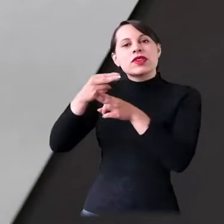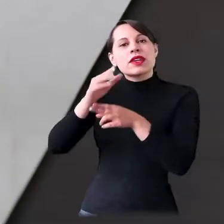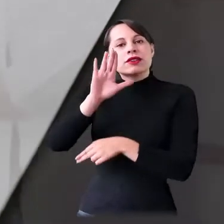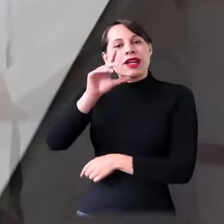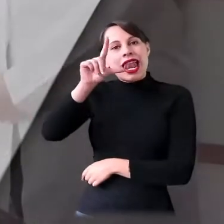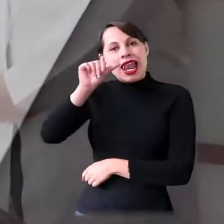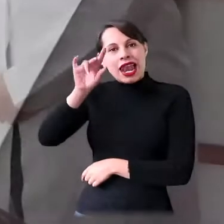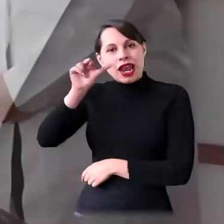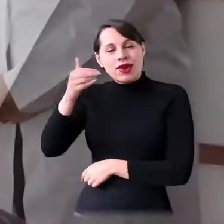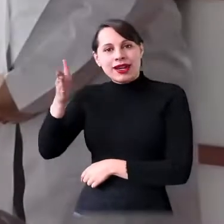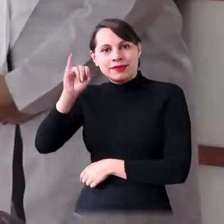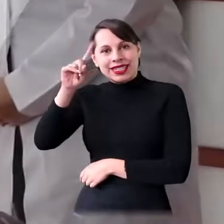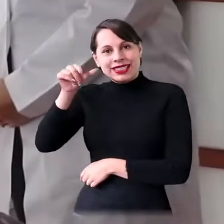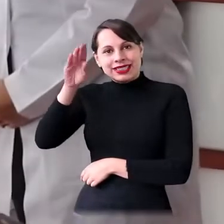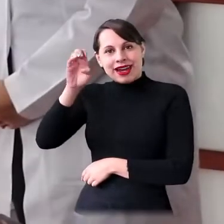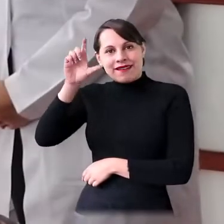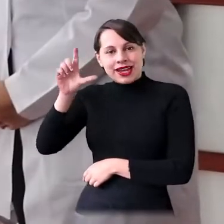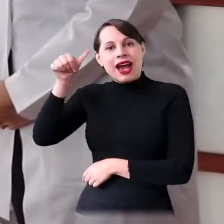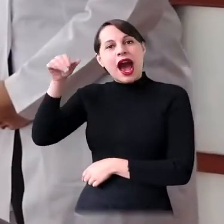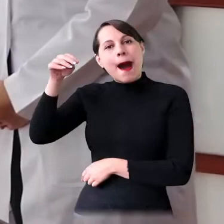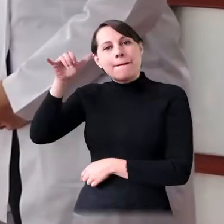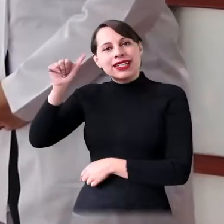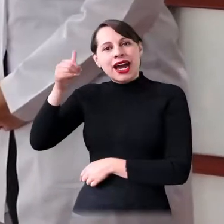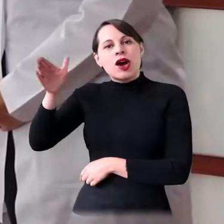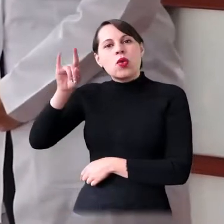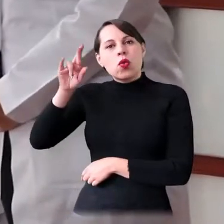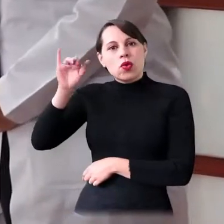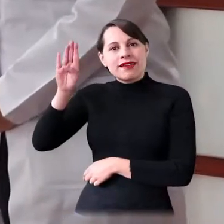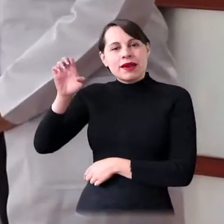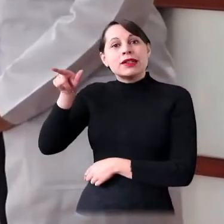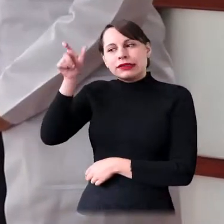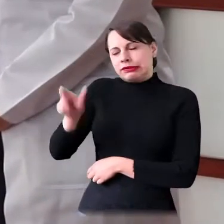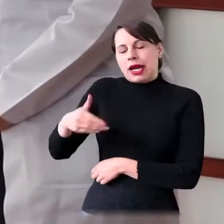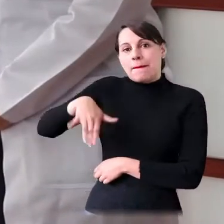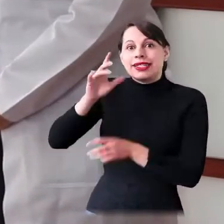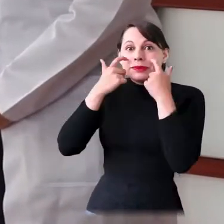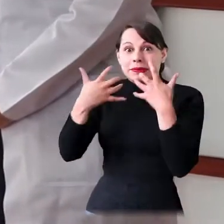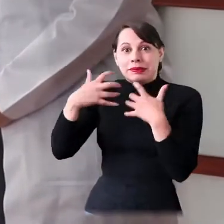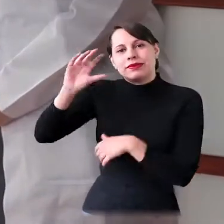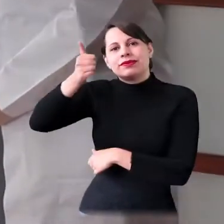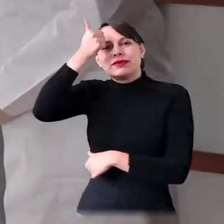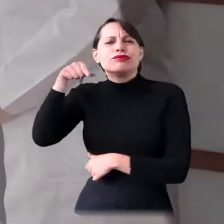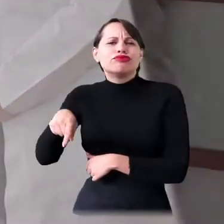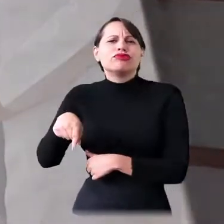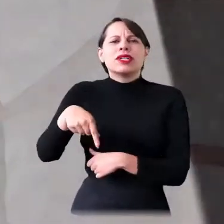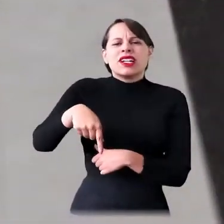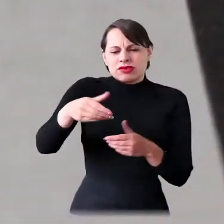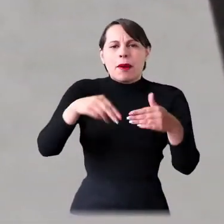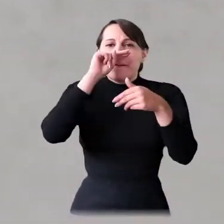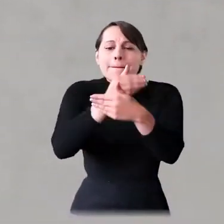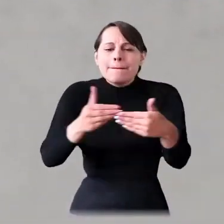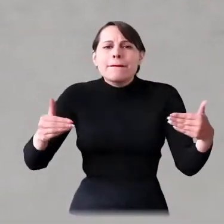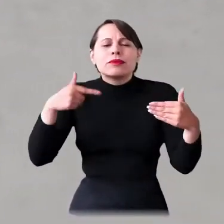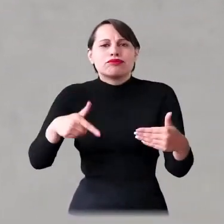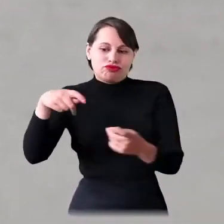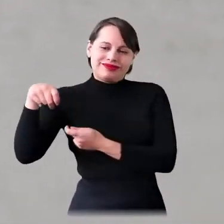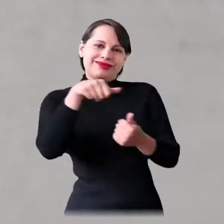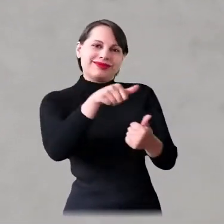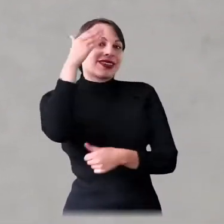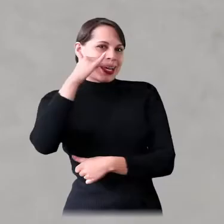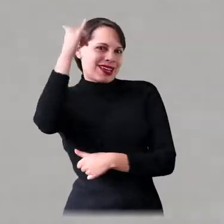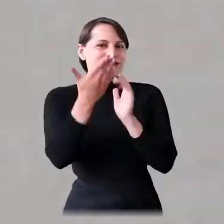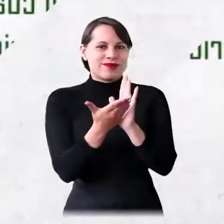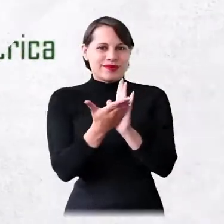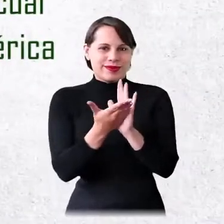Isabel Amaya Uribe como doctora principal, lo que hace merecedor como escuela de pediatría a un patrocinio